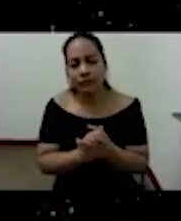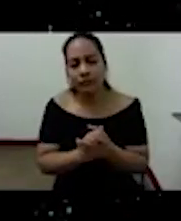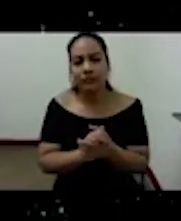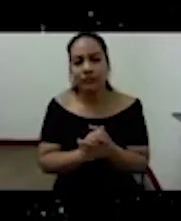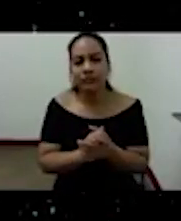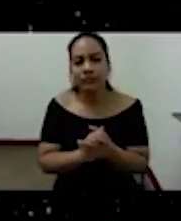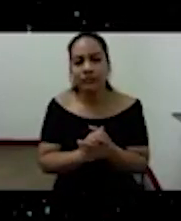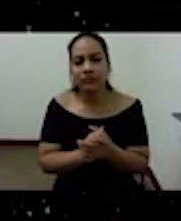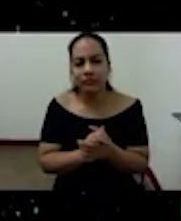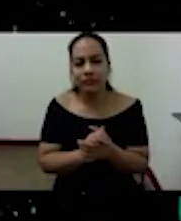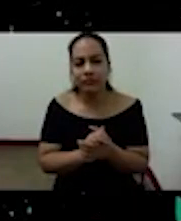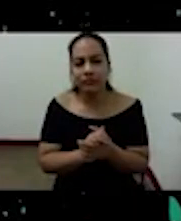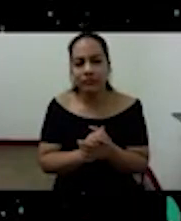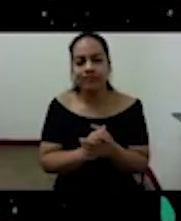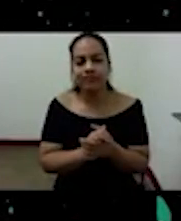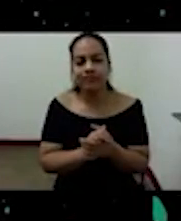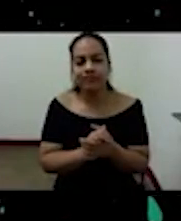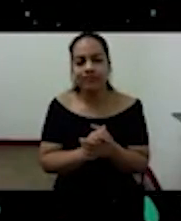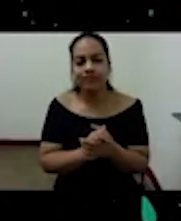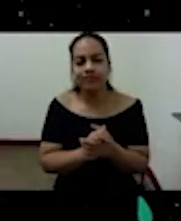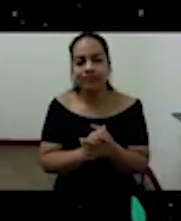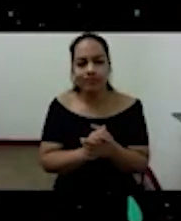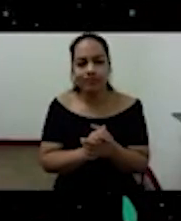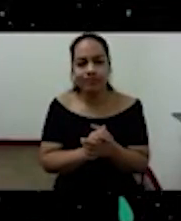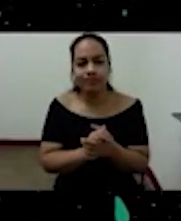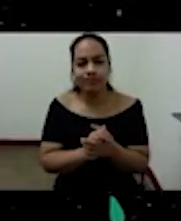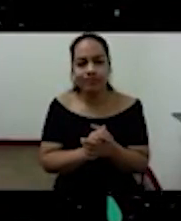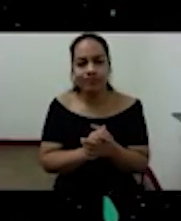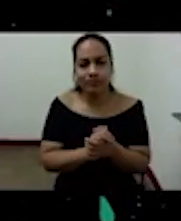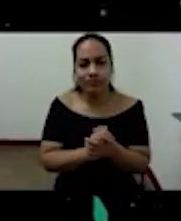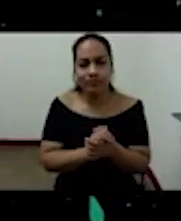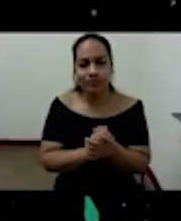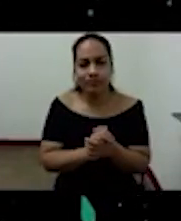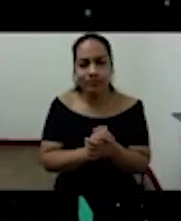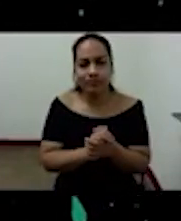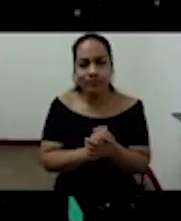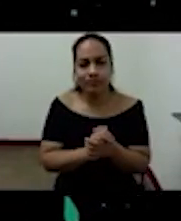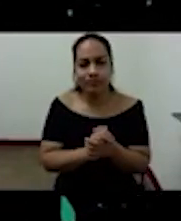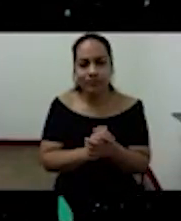la existencia de la bomba nuclear